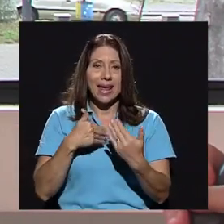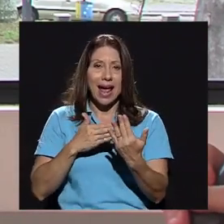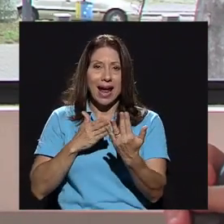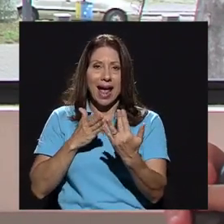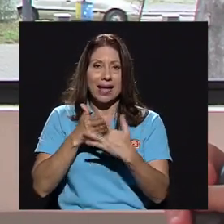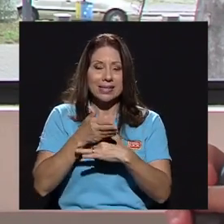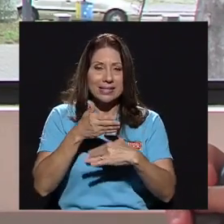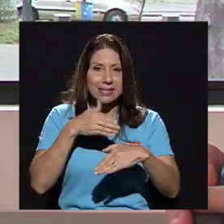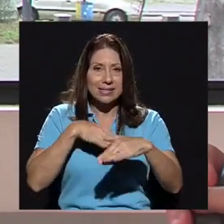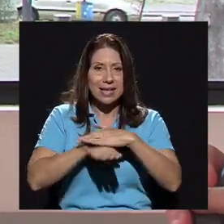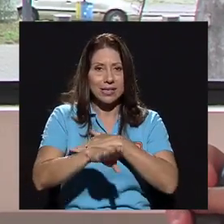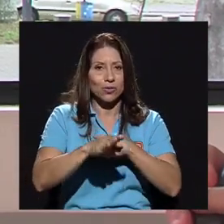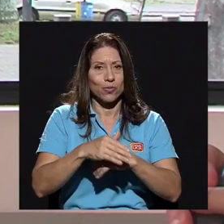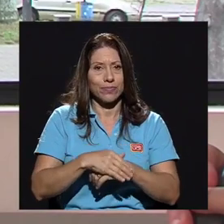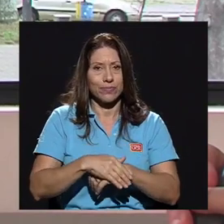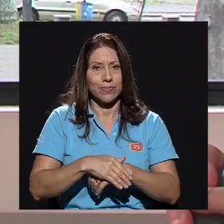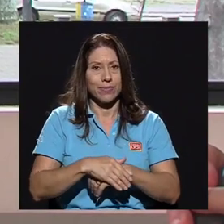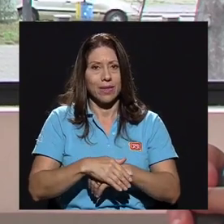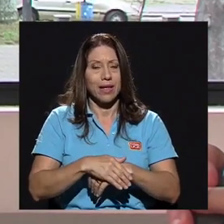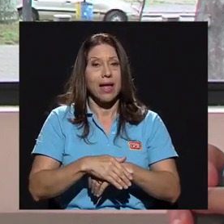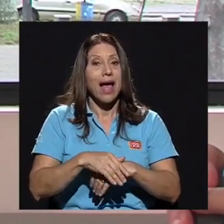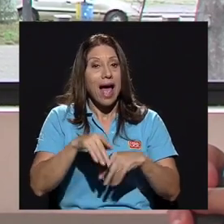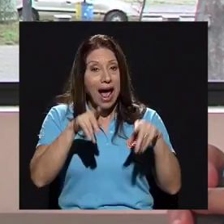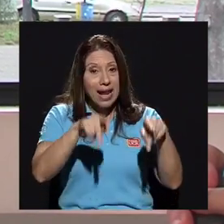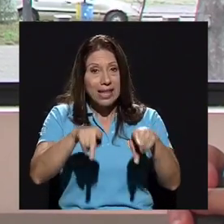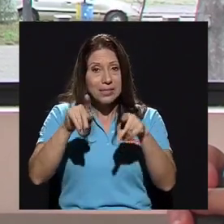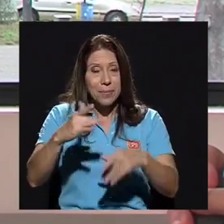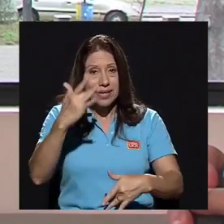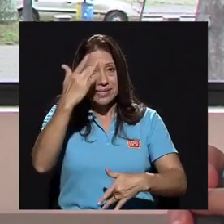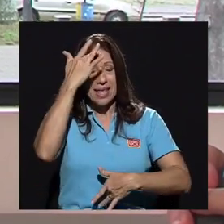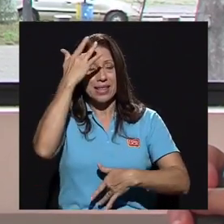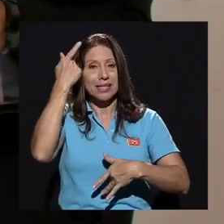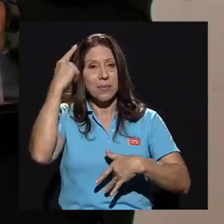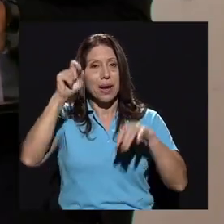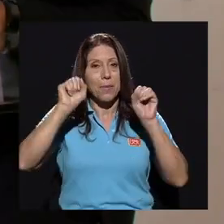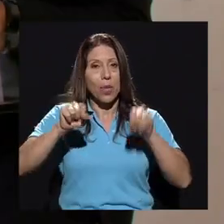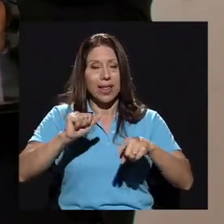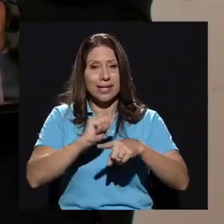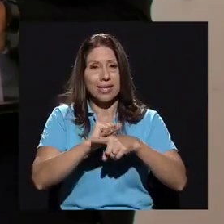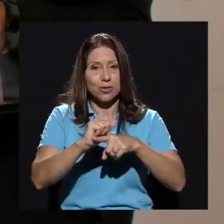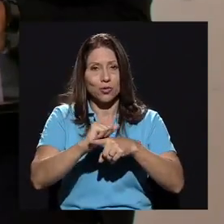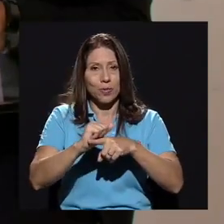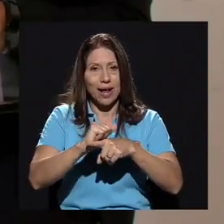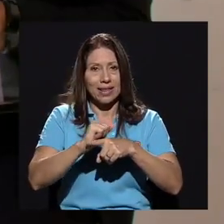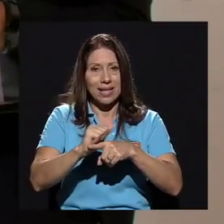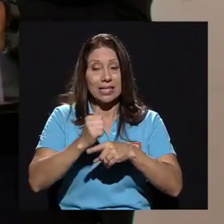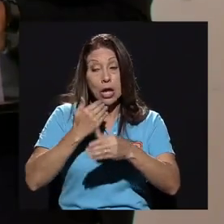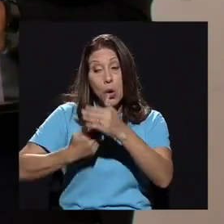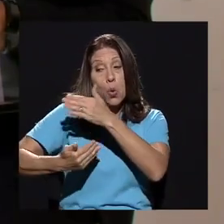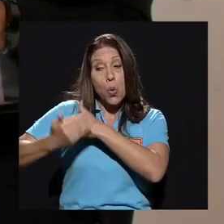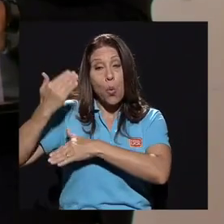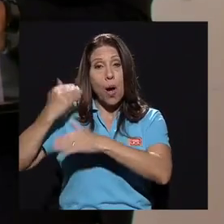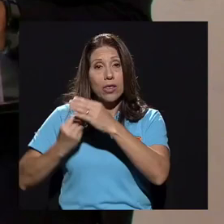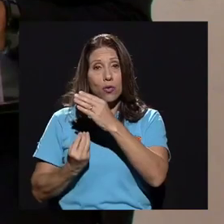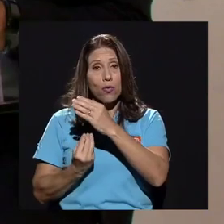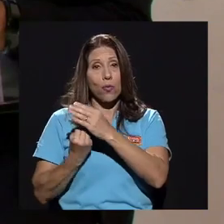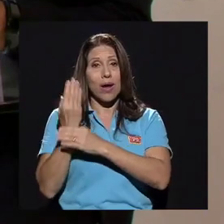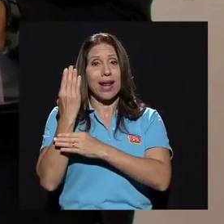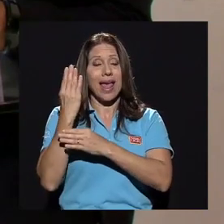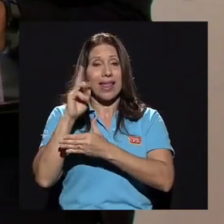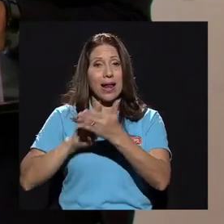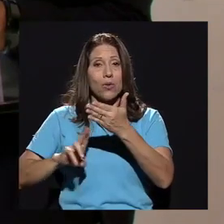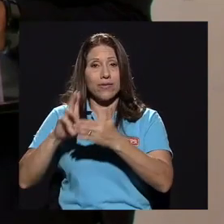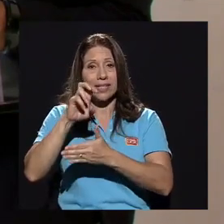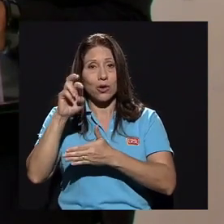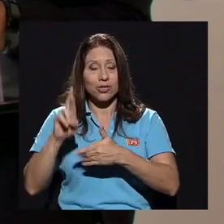acceso a las personas pacientes para poder hacer sus prácticas. Cuando fueron creadas la Universidad de Costa Rica